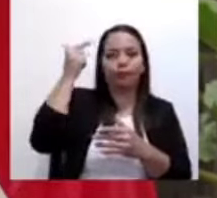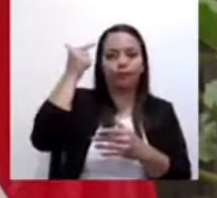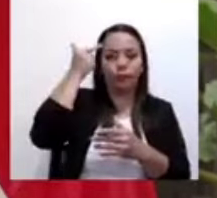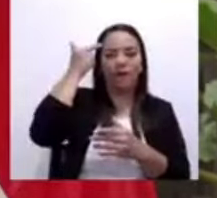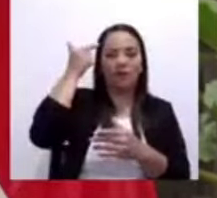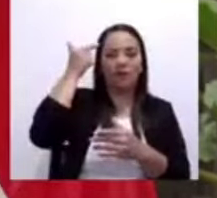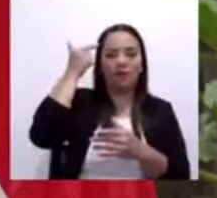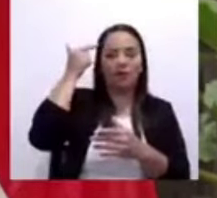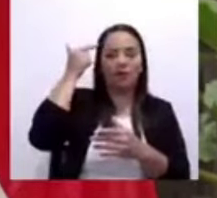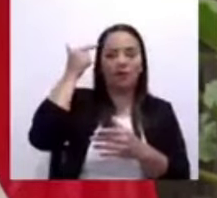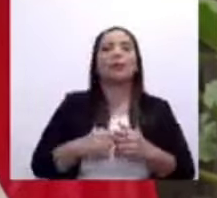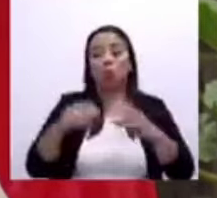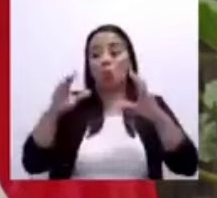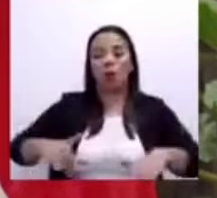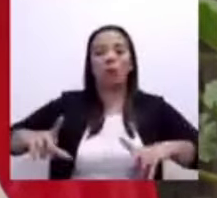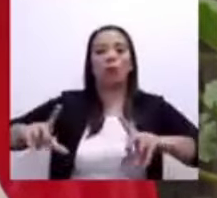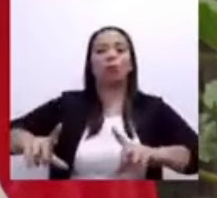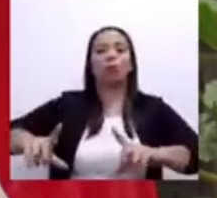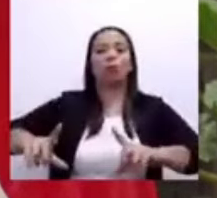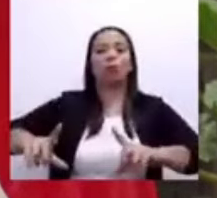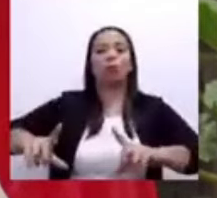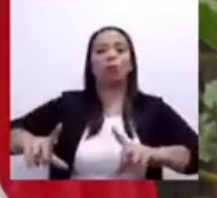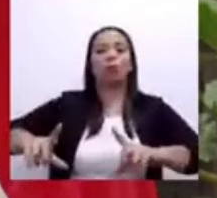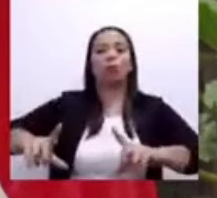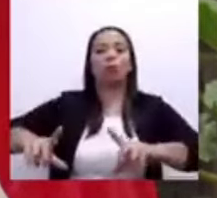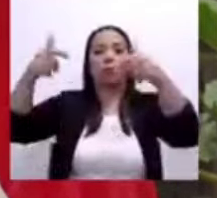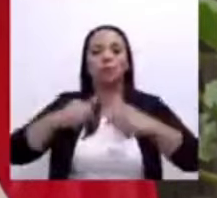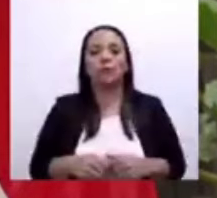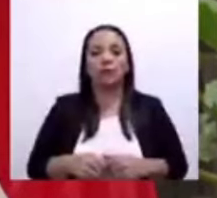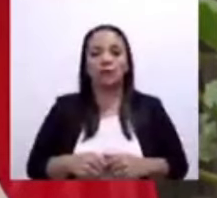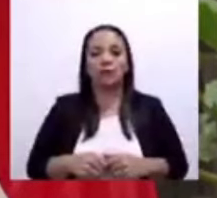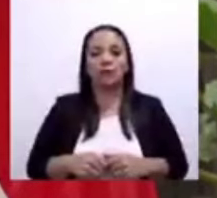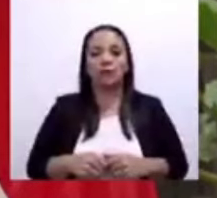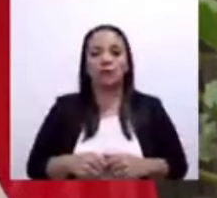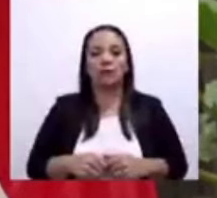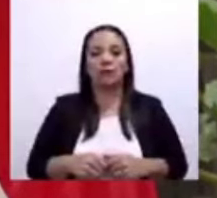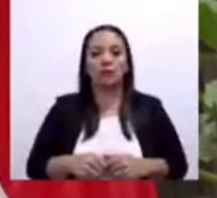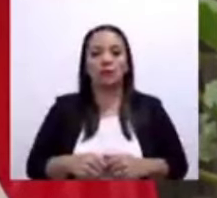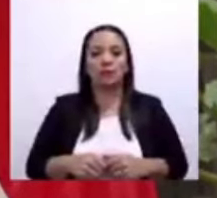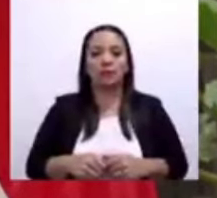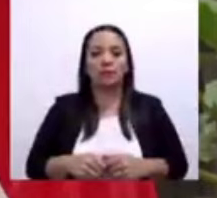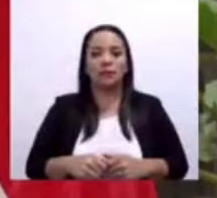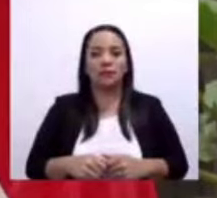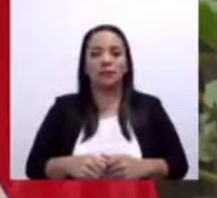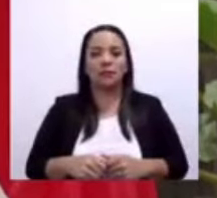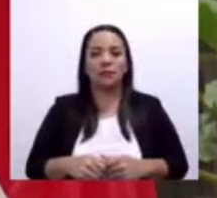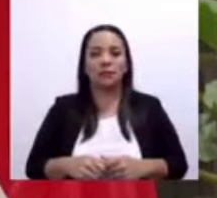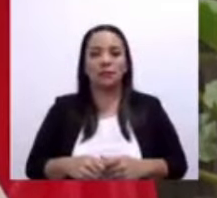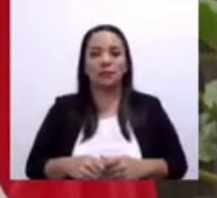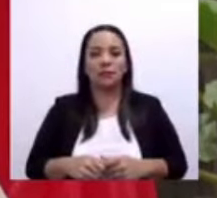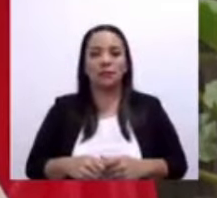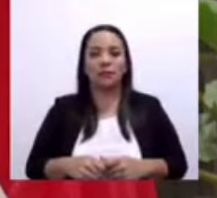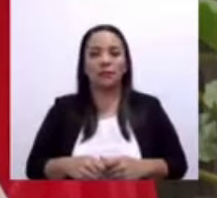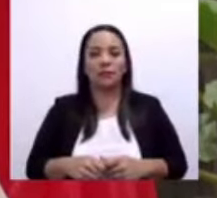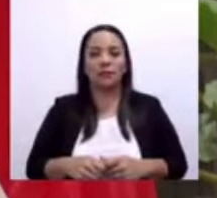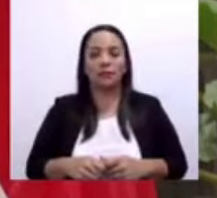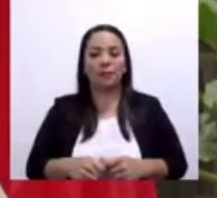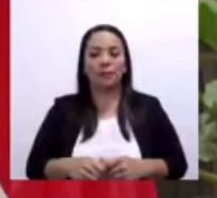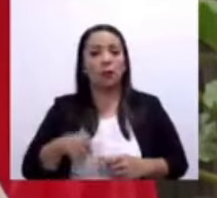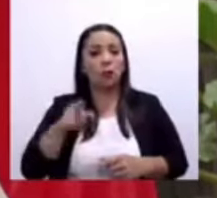cuerpo desde un puente. ¿Por qué antes de decir eso, doña Gloria, usted no tiene la empatía para pensar